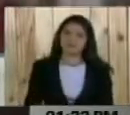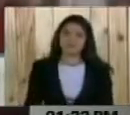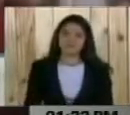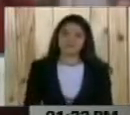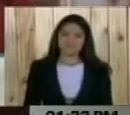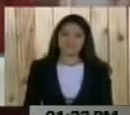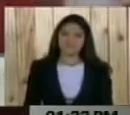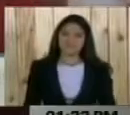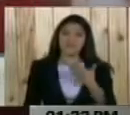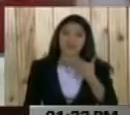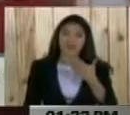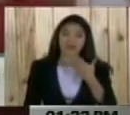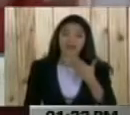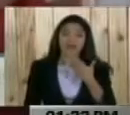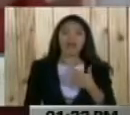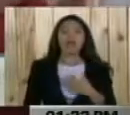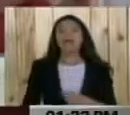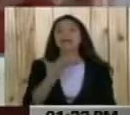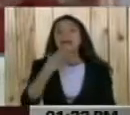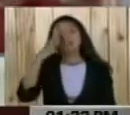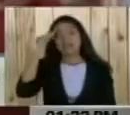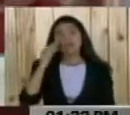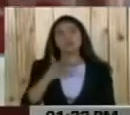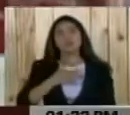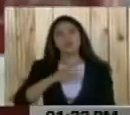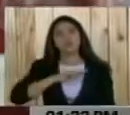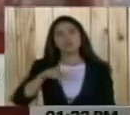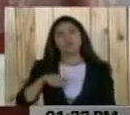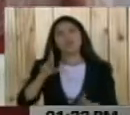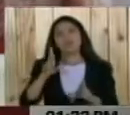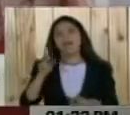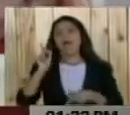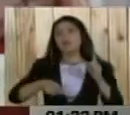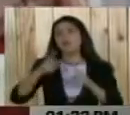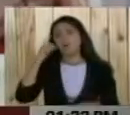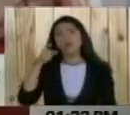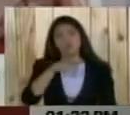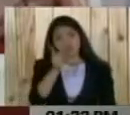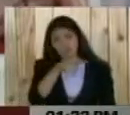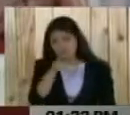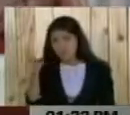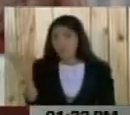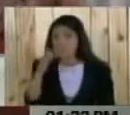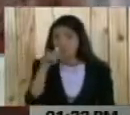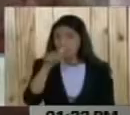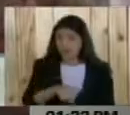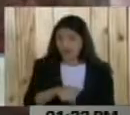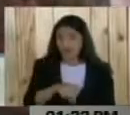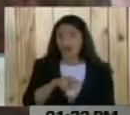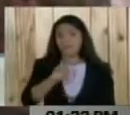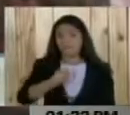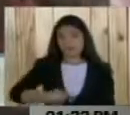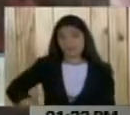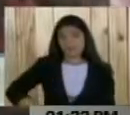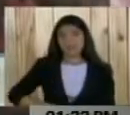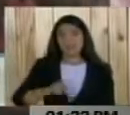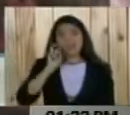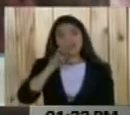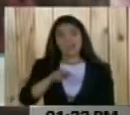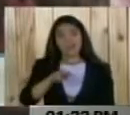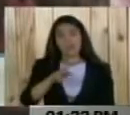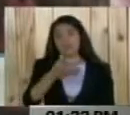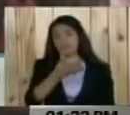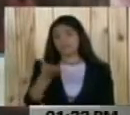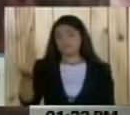gracias a Dios de verdad, esto lo anhelábamos nosotros, algún día que ustedes vinieron para acá, para que el presidente, de verdad,